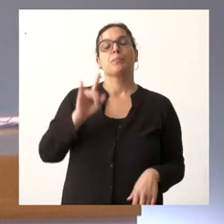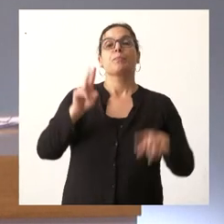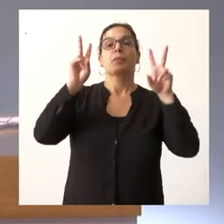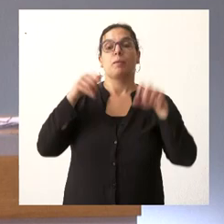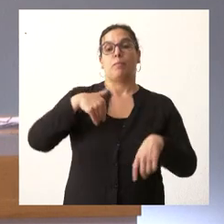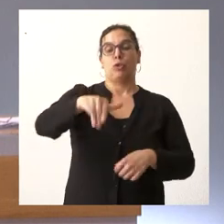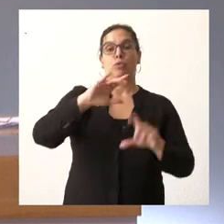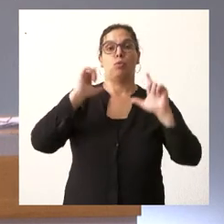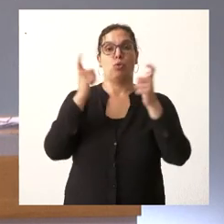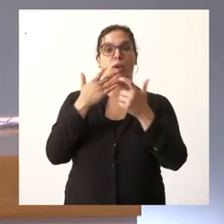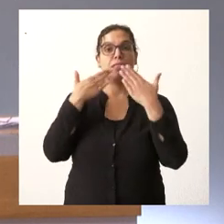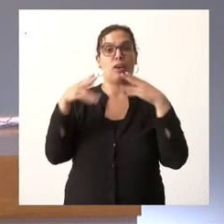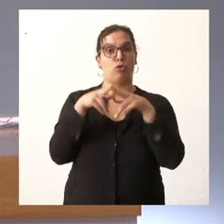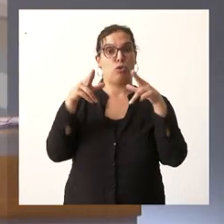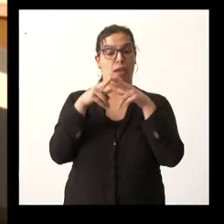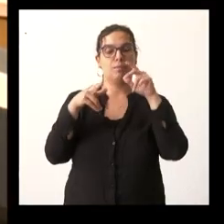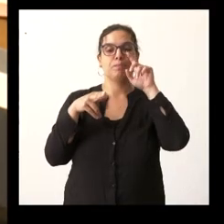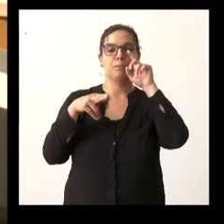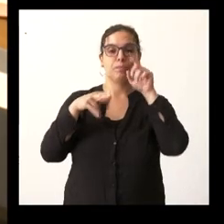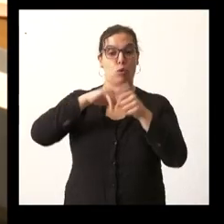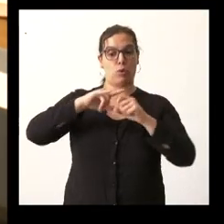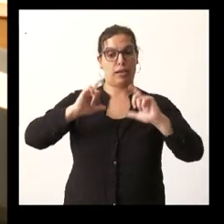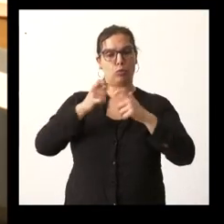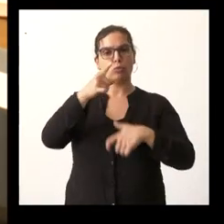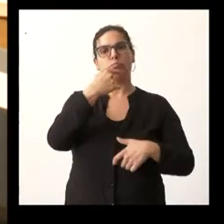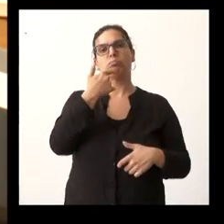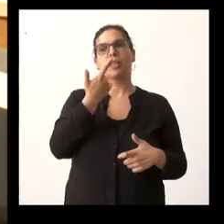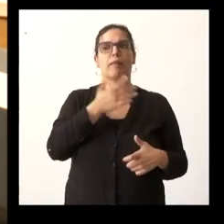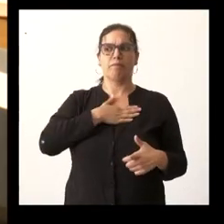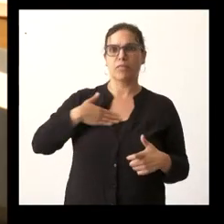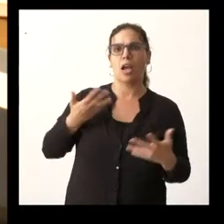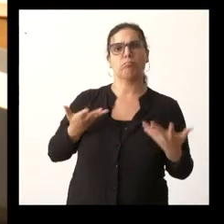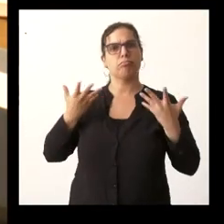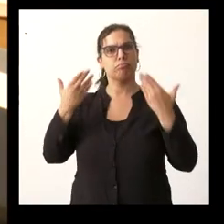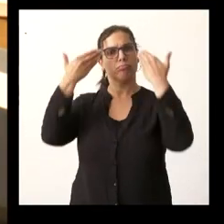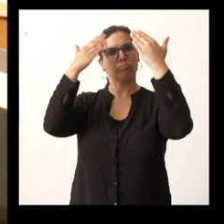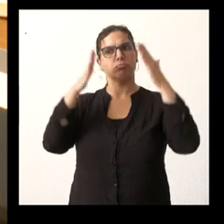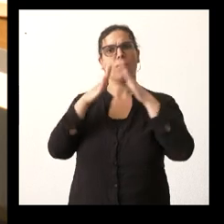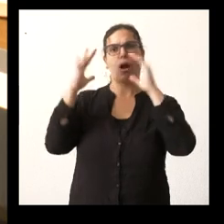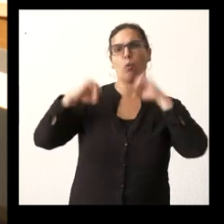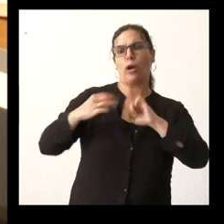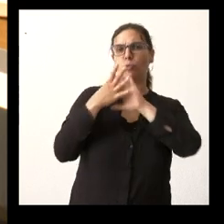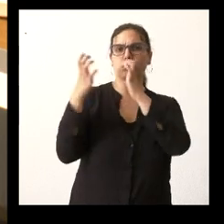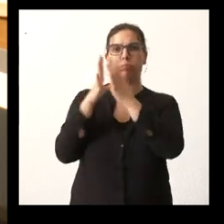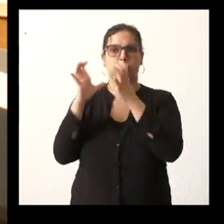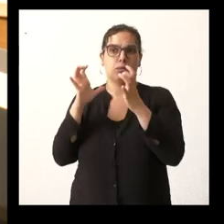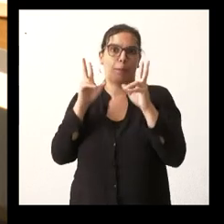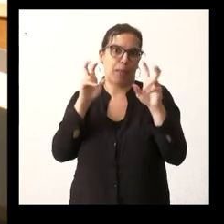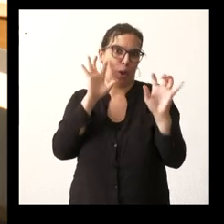lunes del diálogo social usted dice que claro que van con ánimo de acuerdo y de consenso supongo que es lo que toca